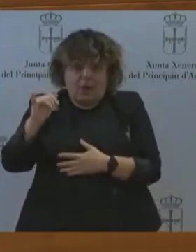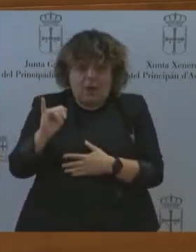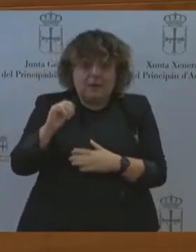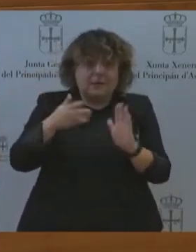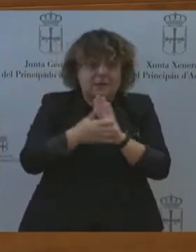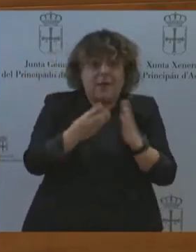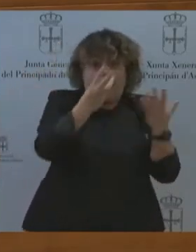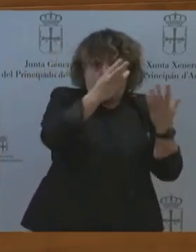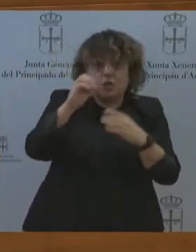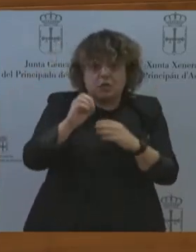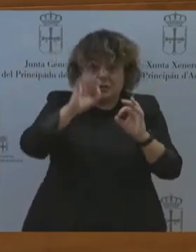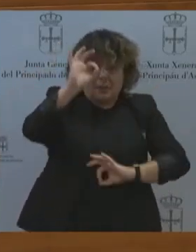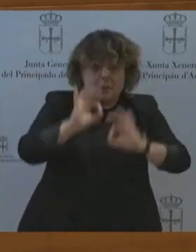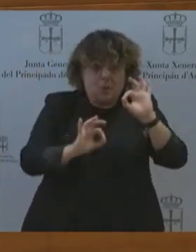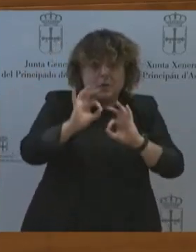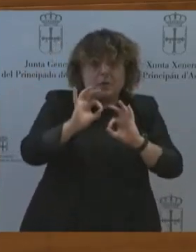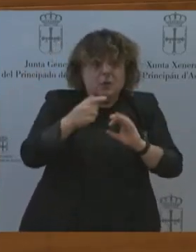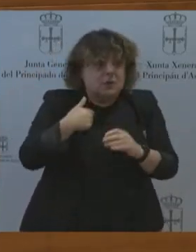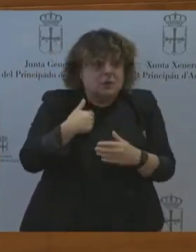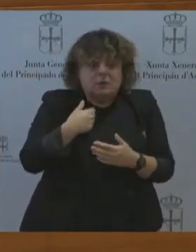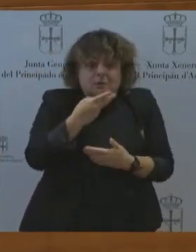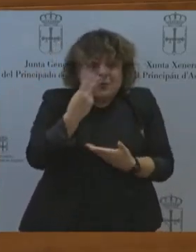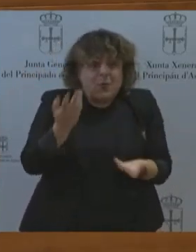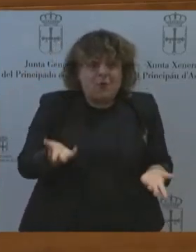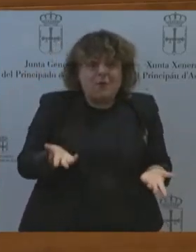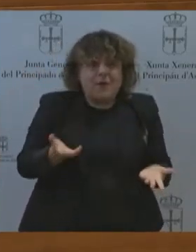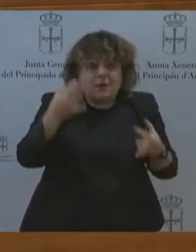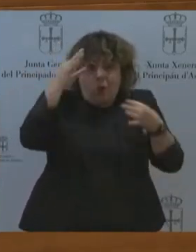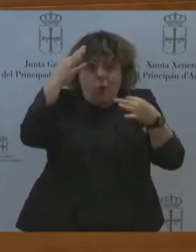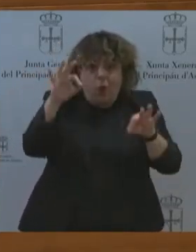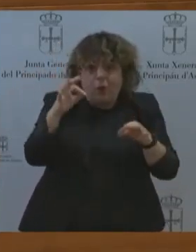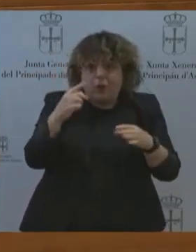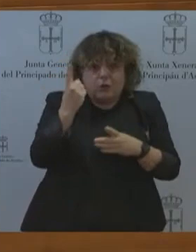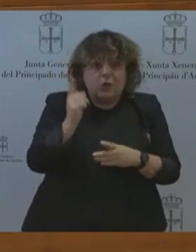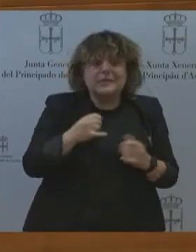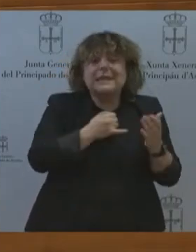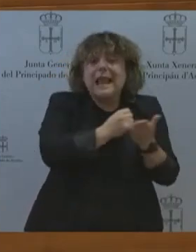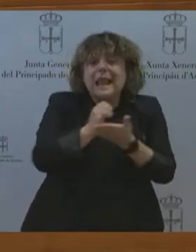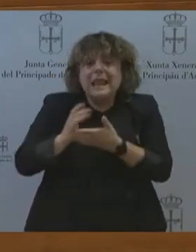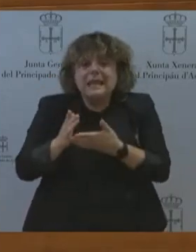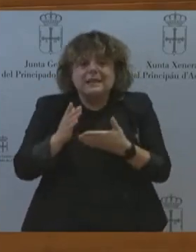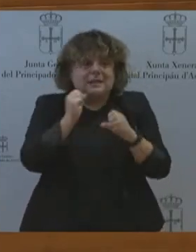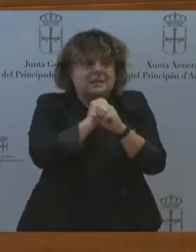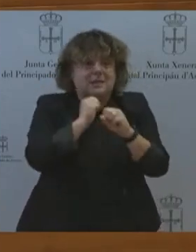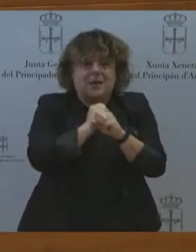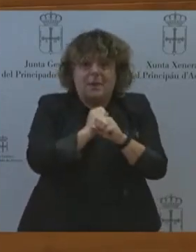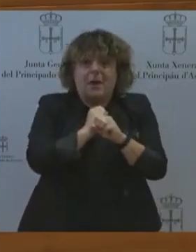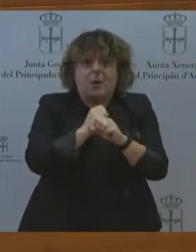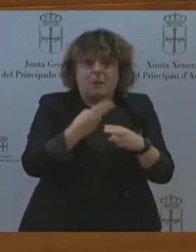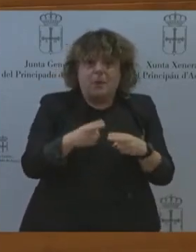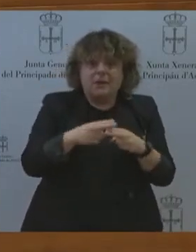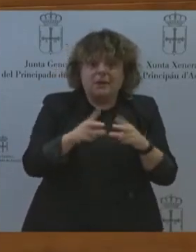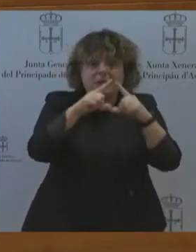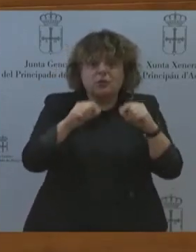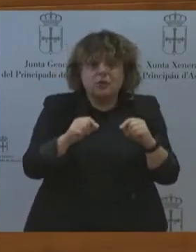de sentido el que las líneas maestras de la política asturiana continúen condicionadas por grupos de carácter minoritario.